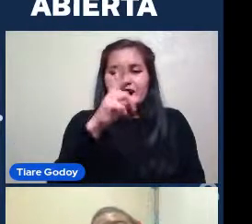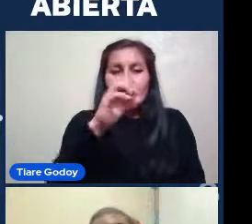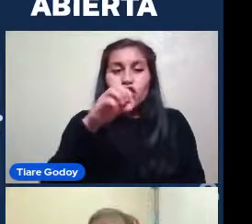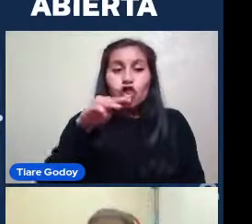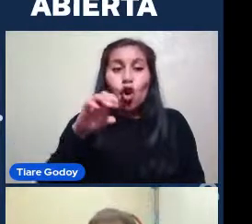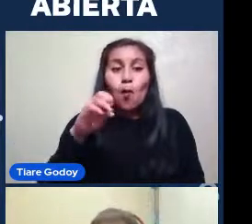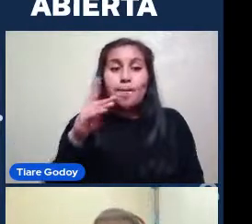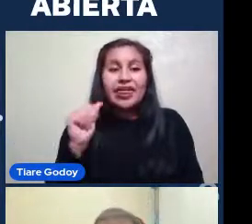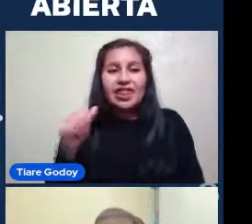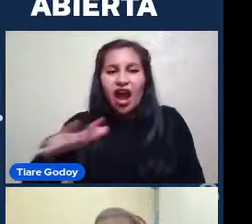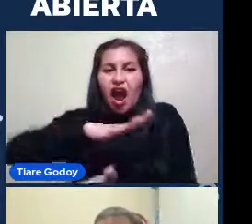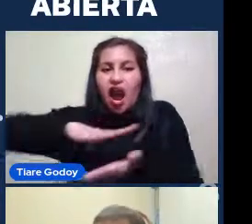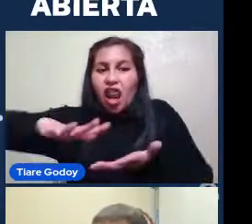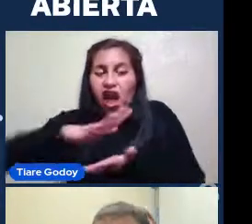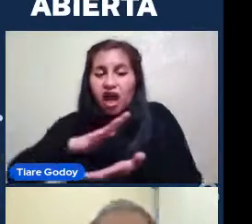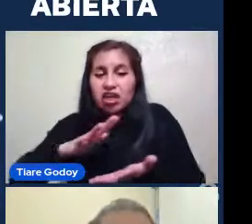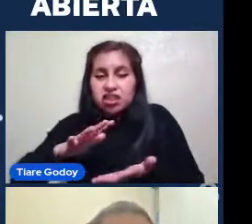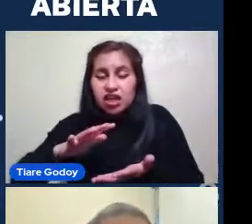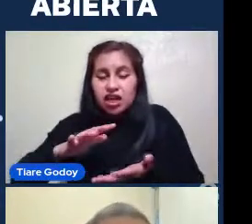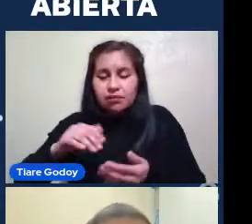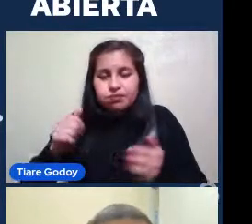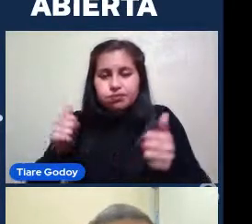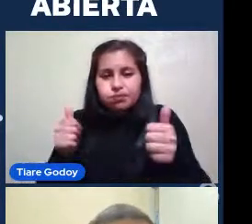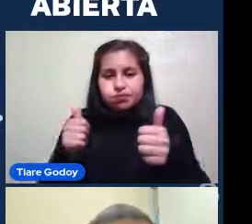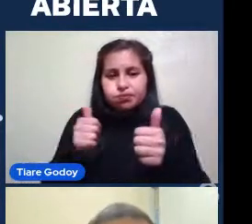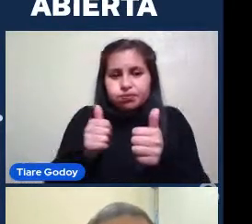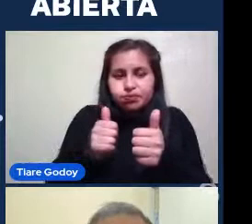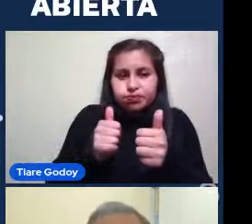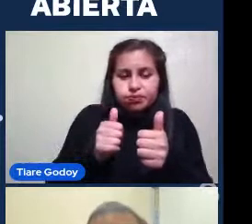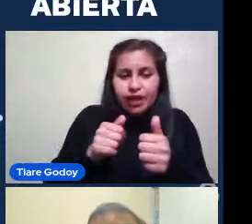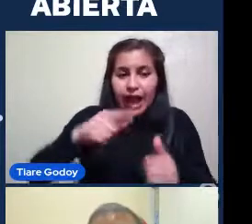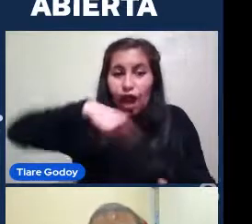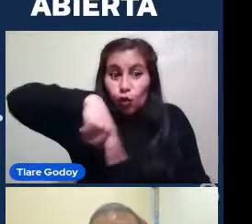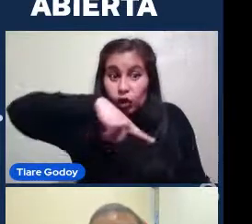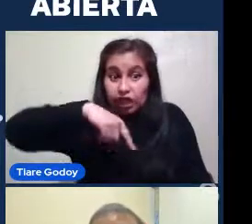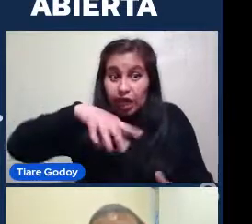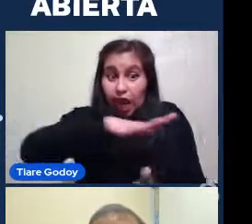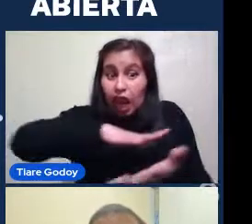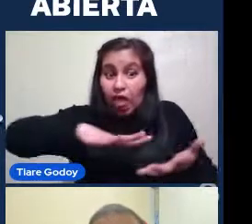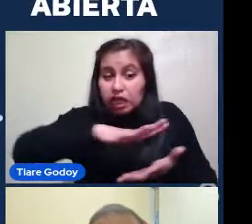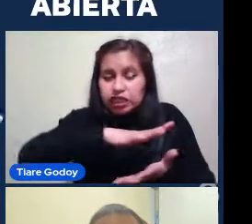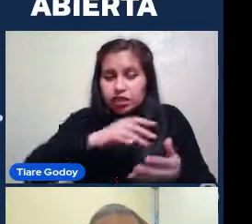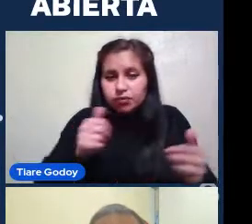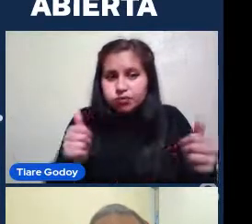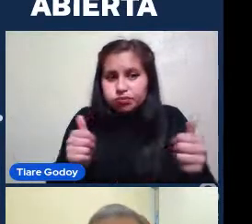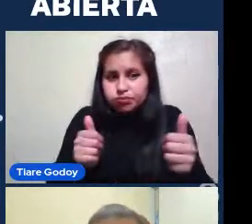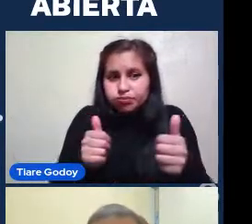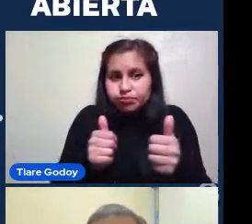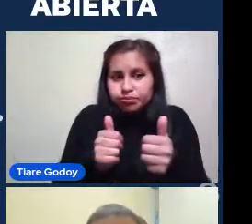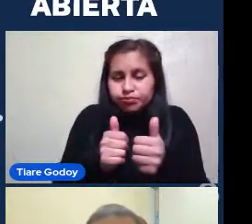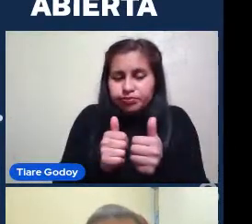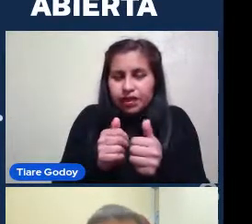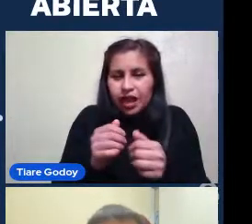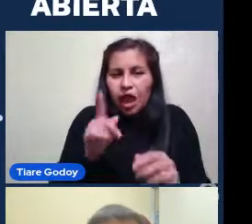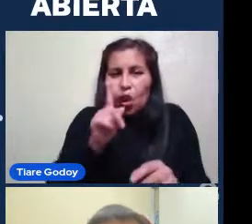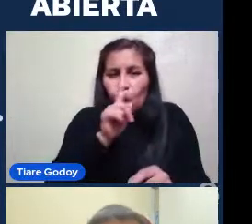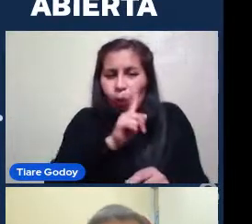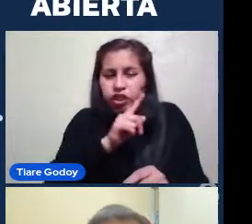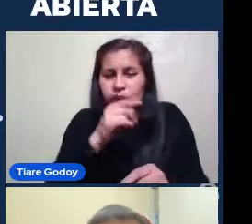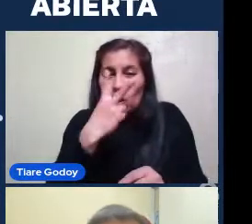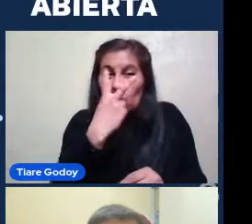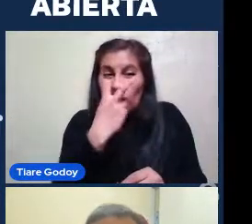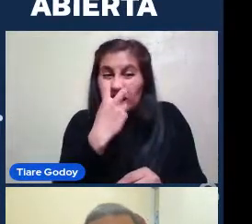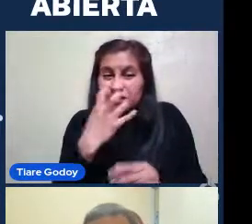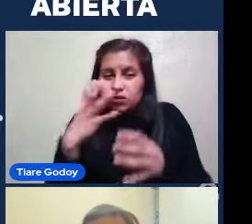Acercando Se comienzan A desarmar Por estas interacciones Que ya habíamos visto Y finalmente Se consume todo el gas Se forman